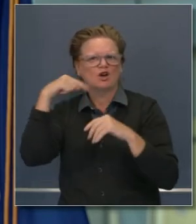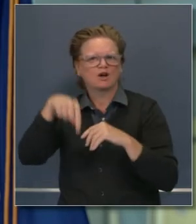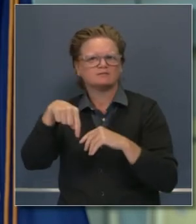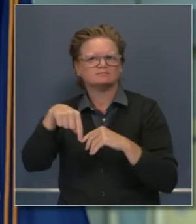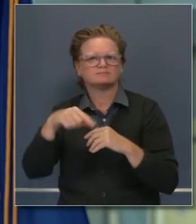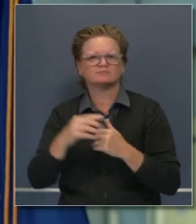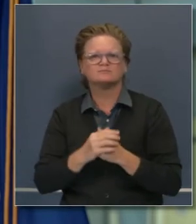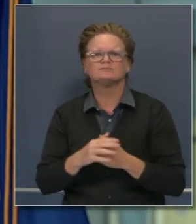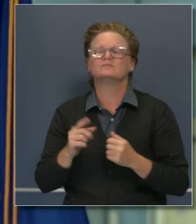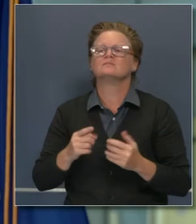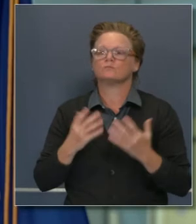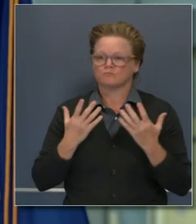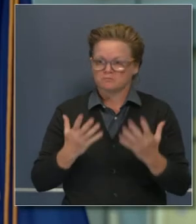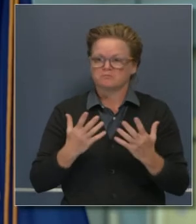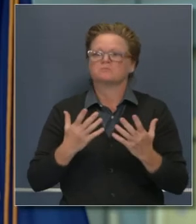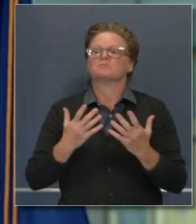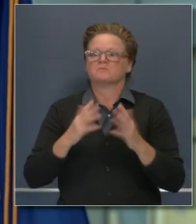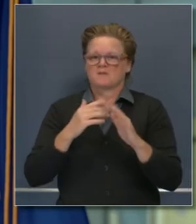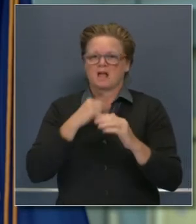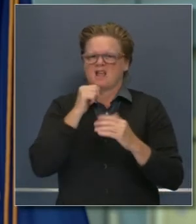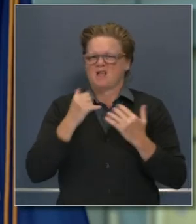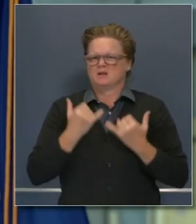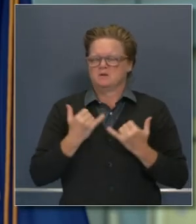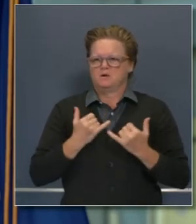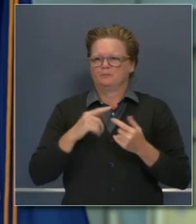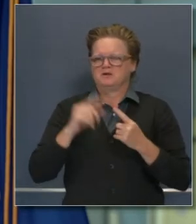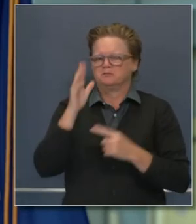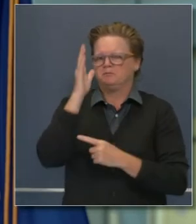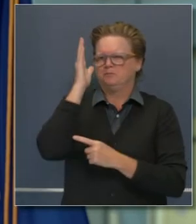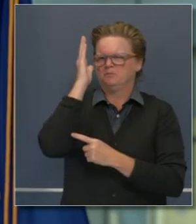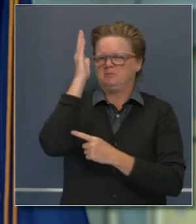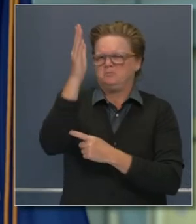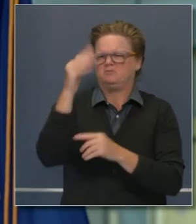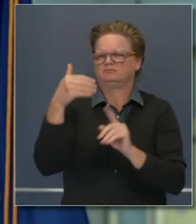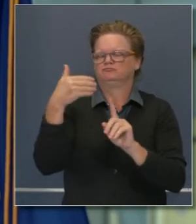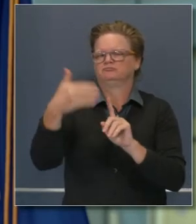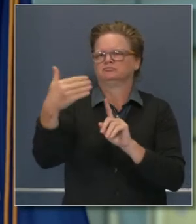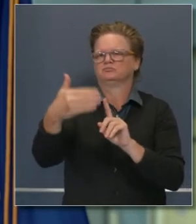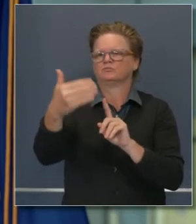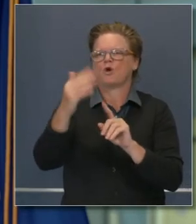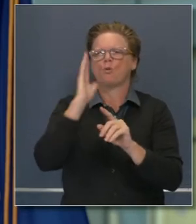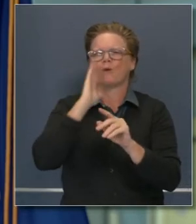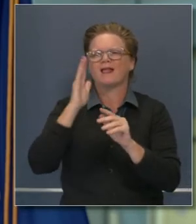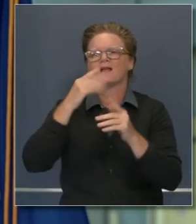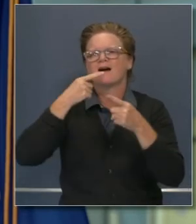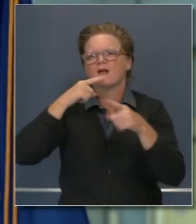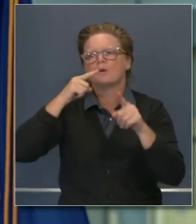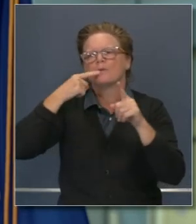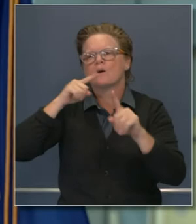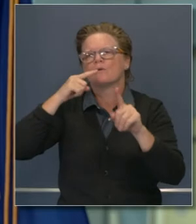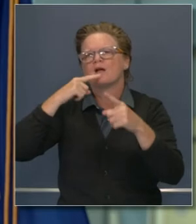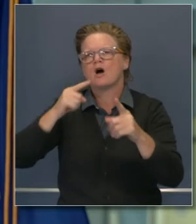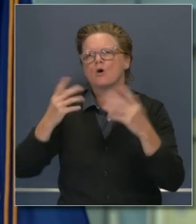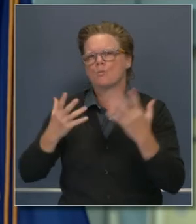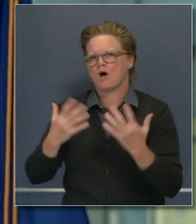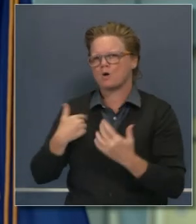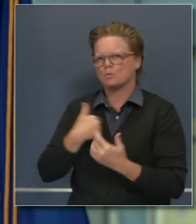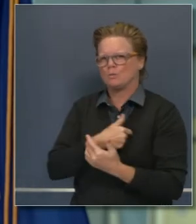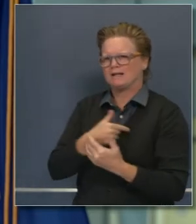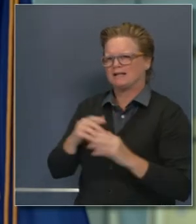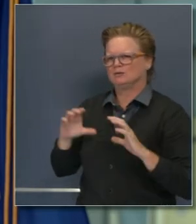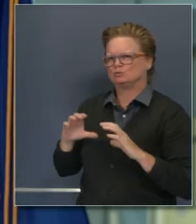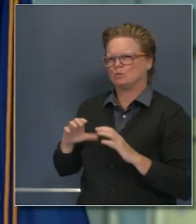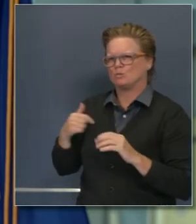Espero no solo poder hacer ese anuncio esta semana o la semana próxima, sino también en el transcurso de los meses venideros.